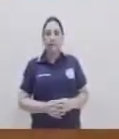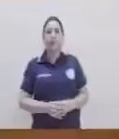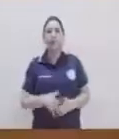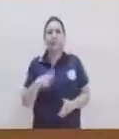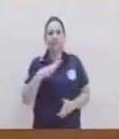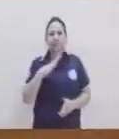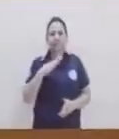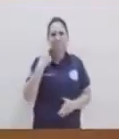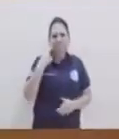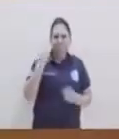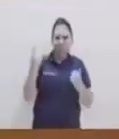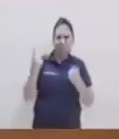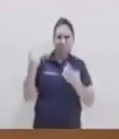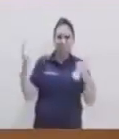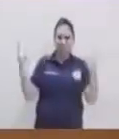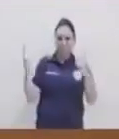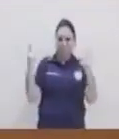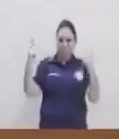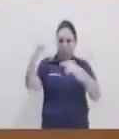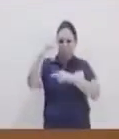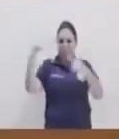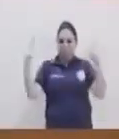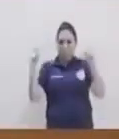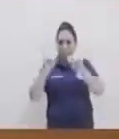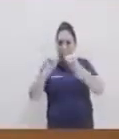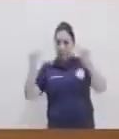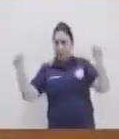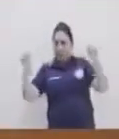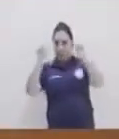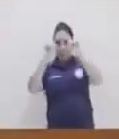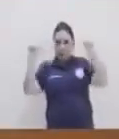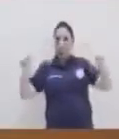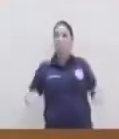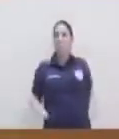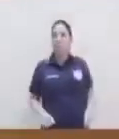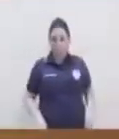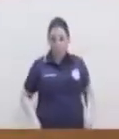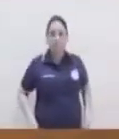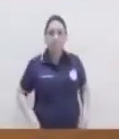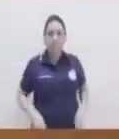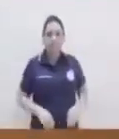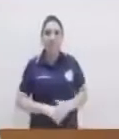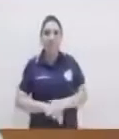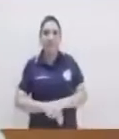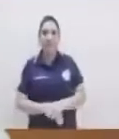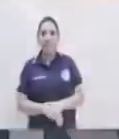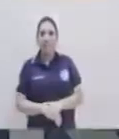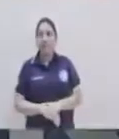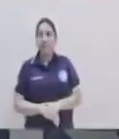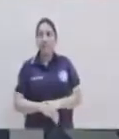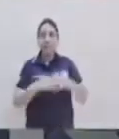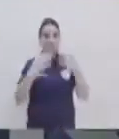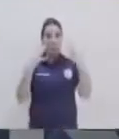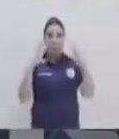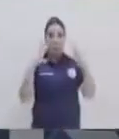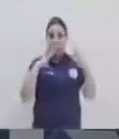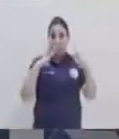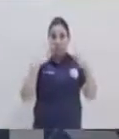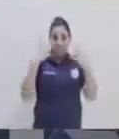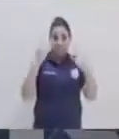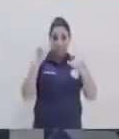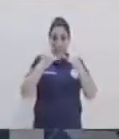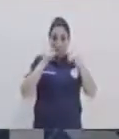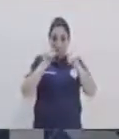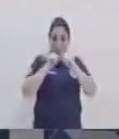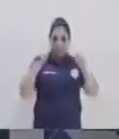Tiene que ser del borde de un lado hasta el otro borde. Sí, completar nuestra hoja. ¿Verdad? Y ya que tenemos nosotros